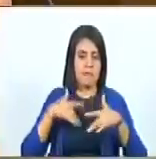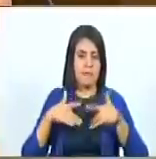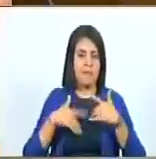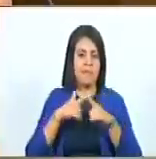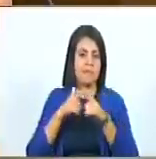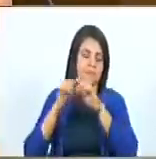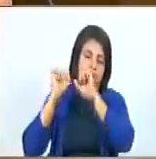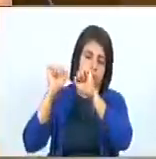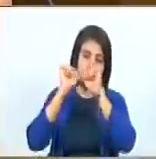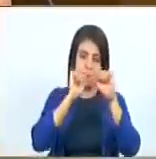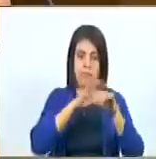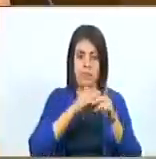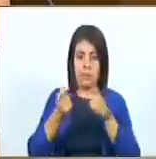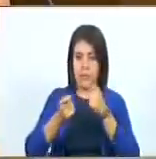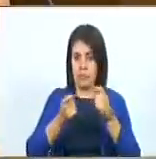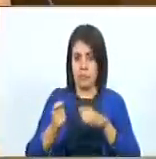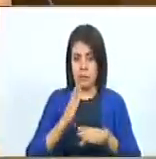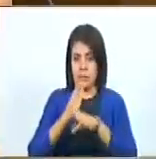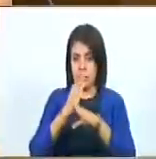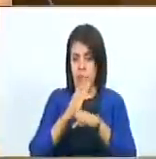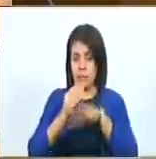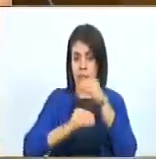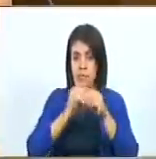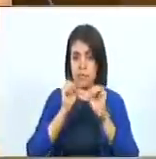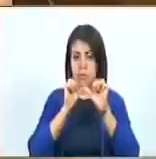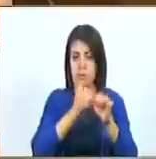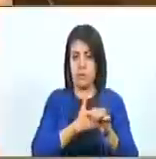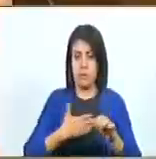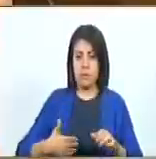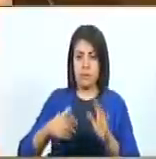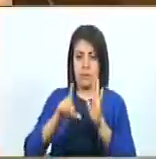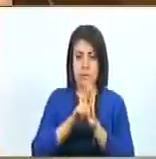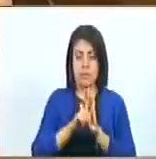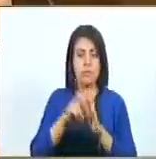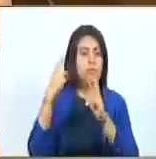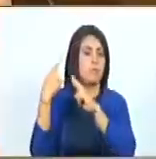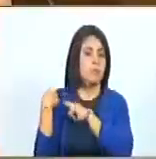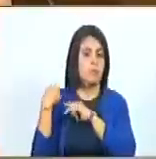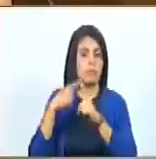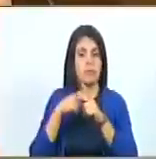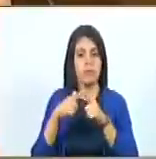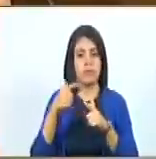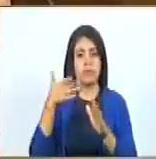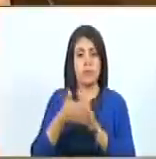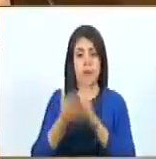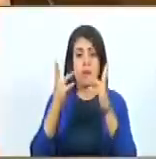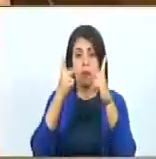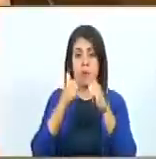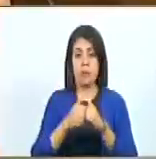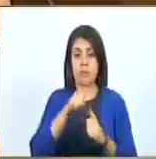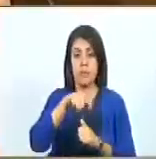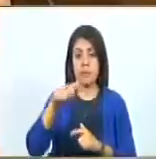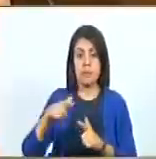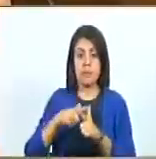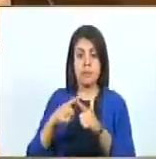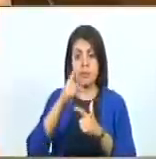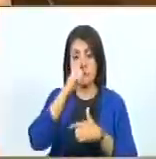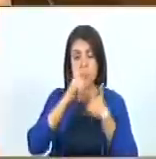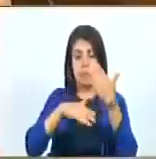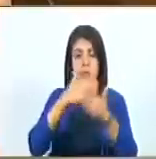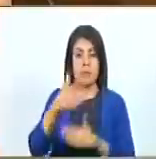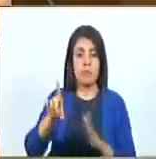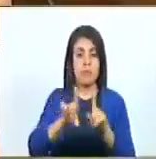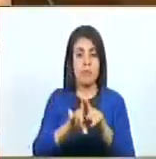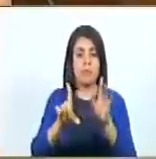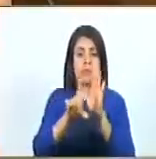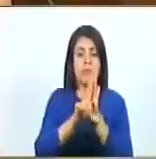u omisiones que contravengan lo establecido en la presente ley, serán responsables administrativa, civil y penalmente conforme a las